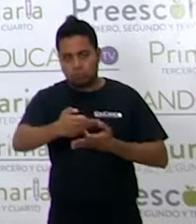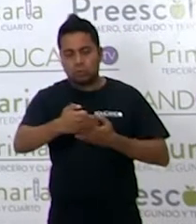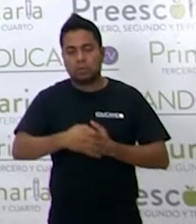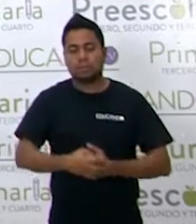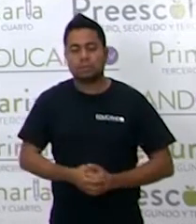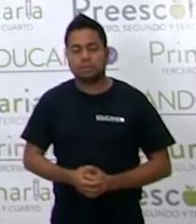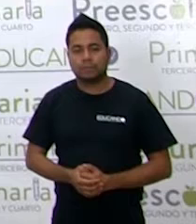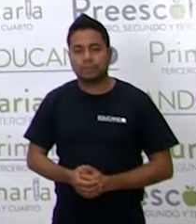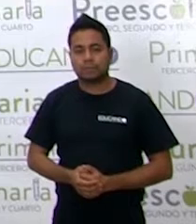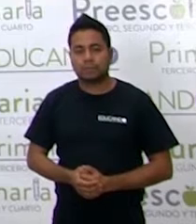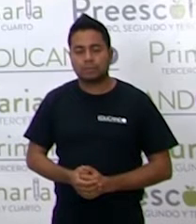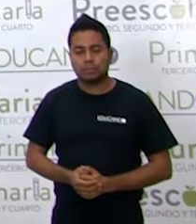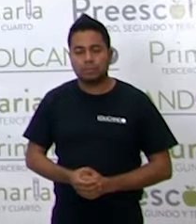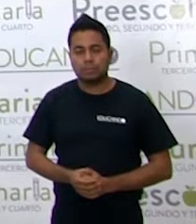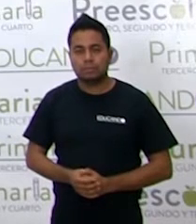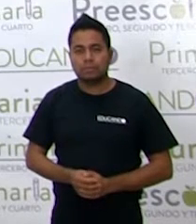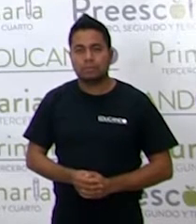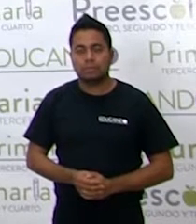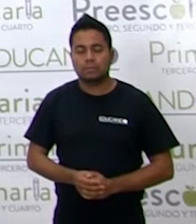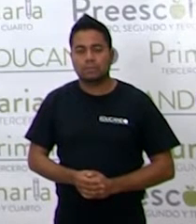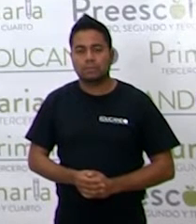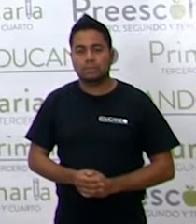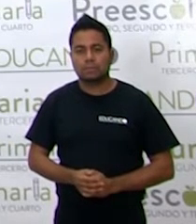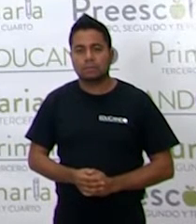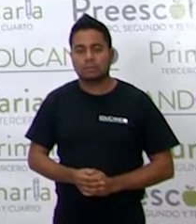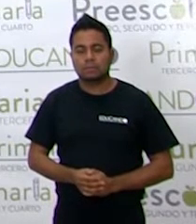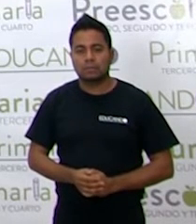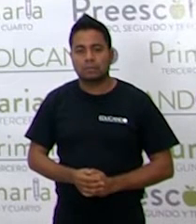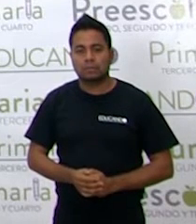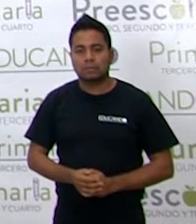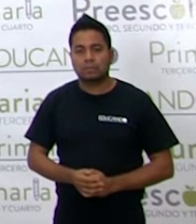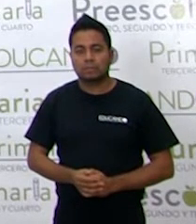Vamos a poner desarrollo.